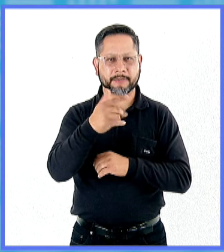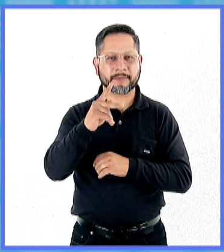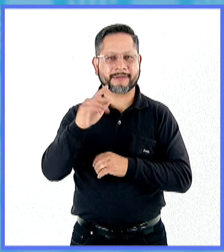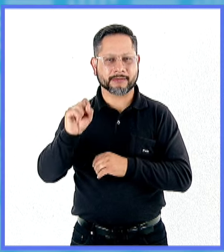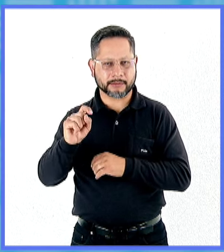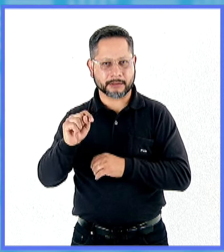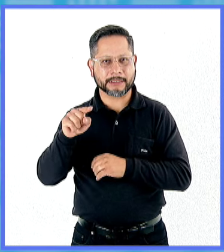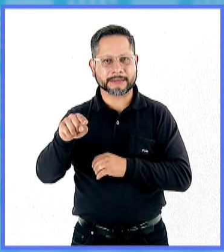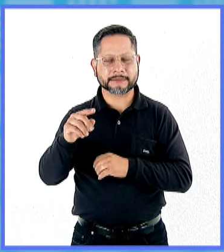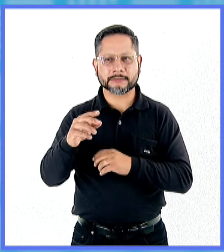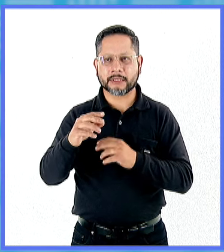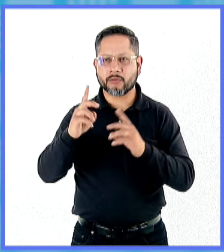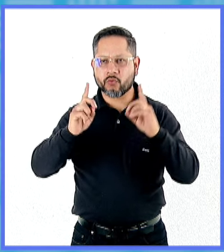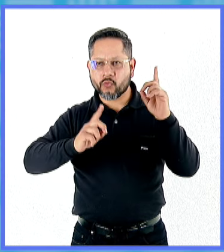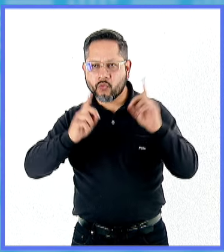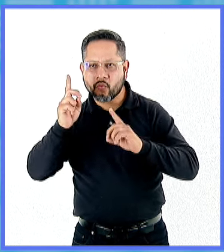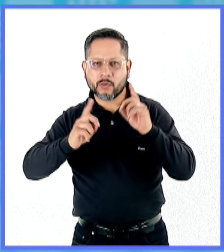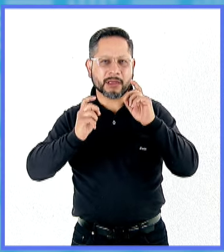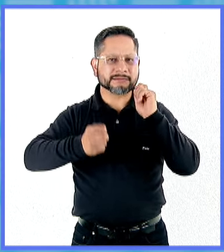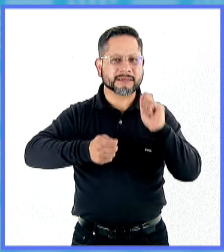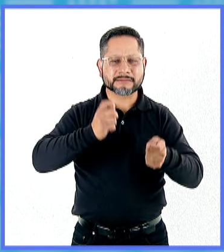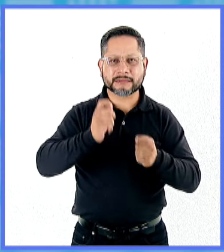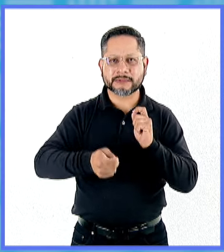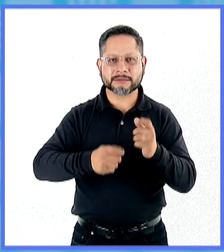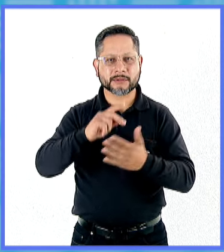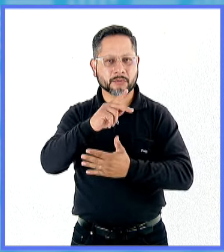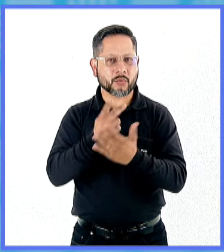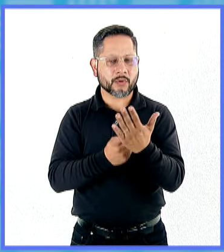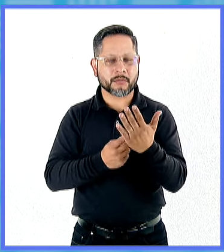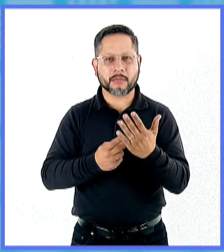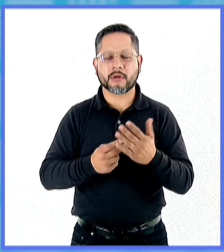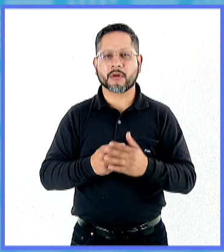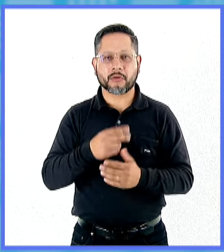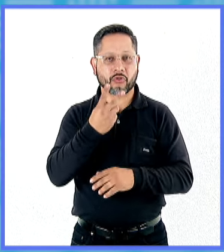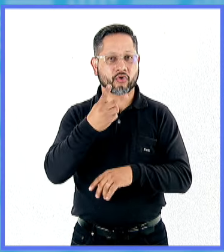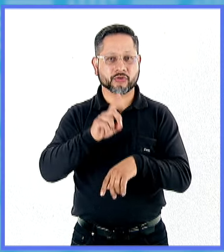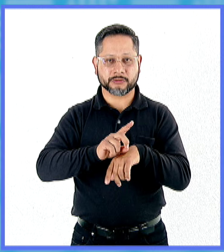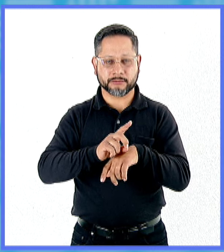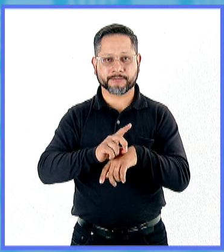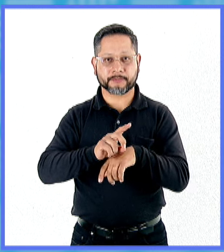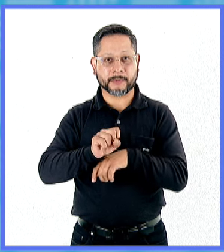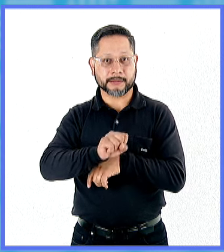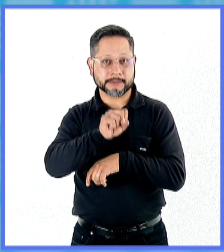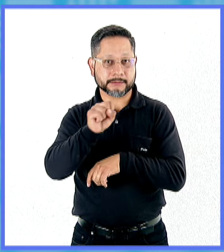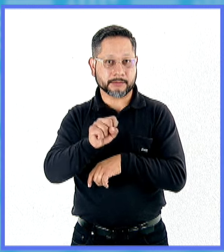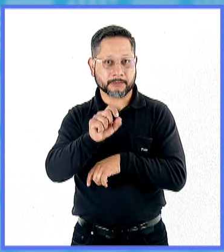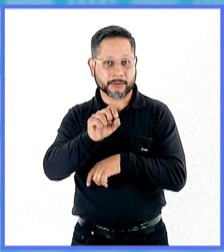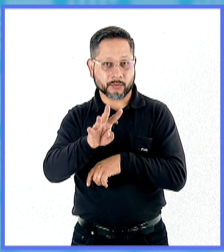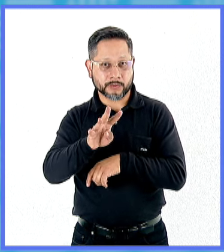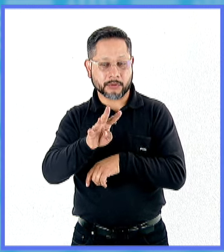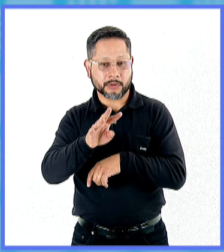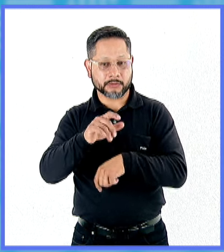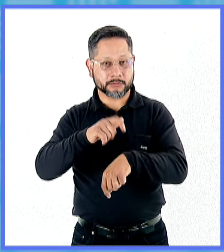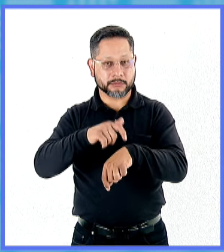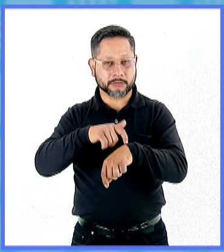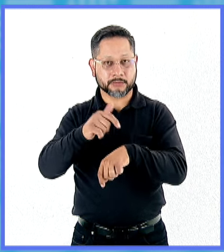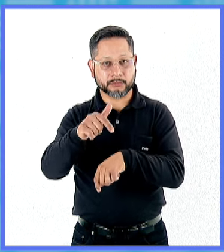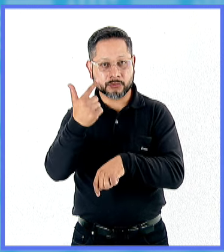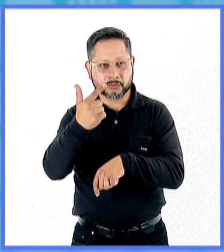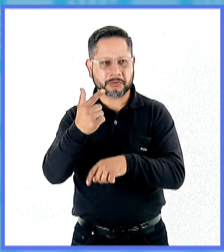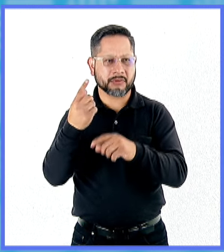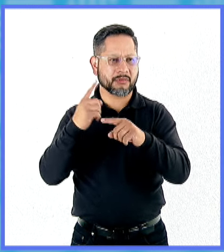artificial. Entonces yo creo que... Y eso sucede en dos días, ¿verdad? El sábado 24 a las 12 y a las 5, diferentes